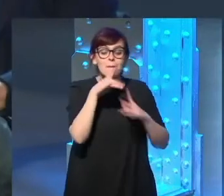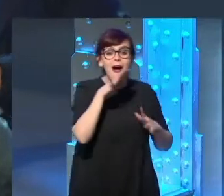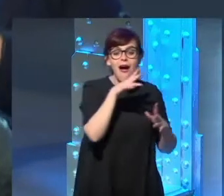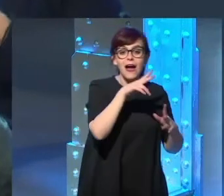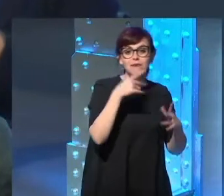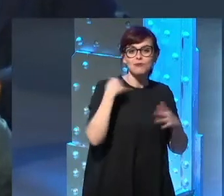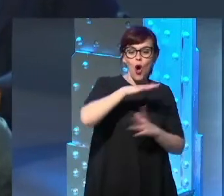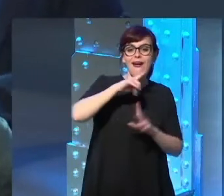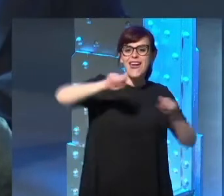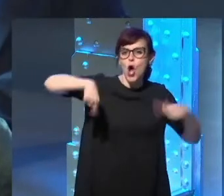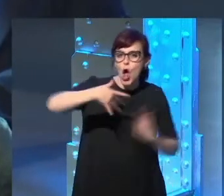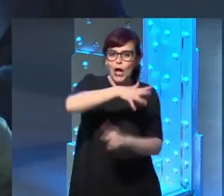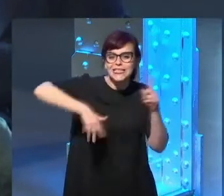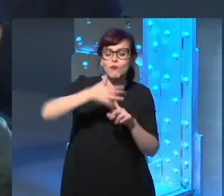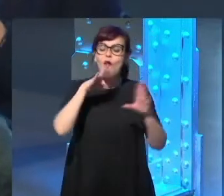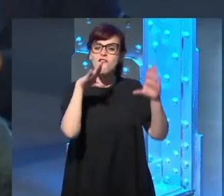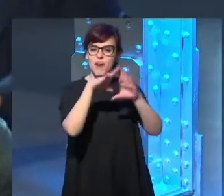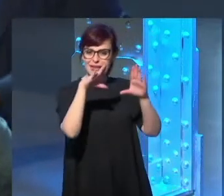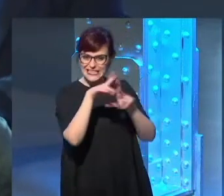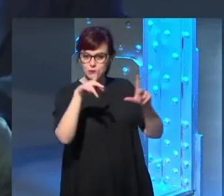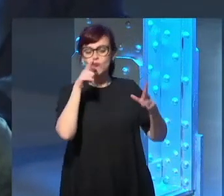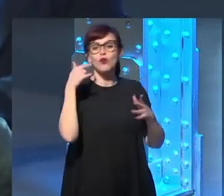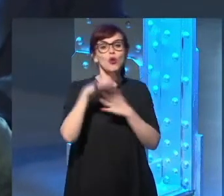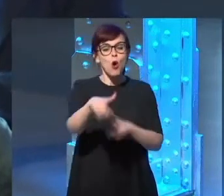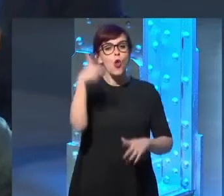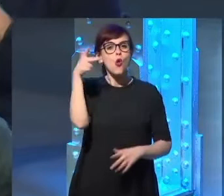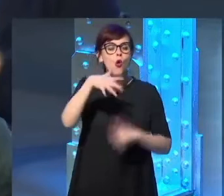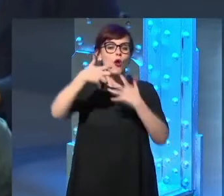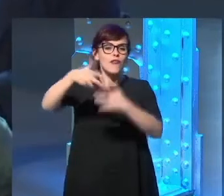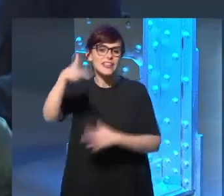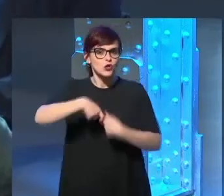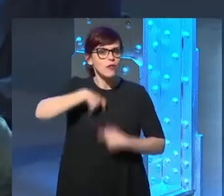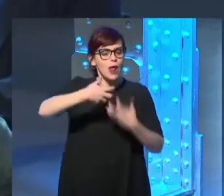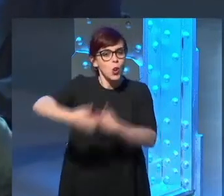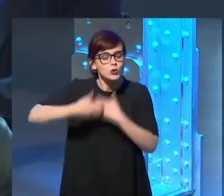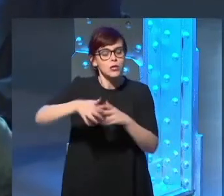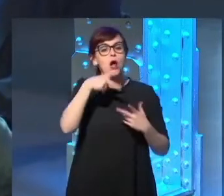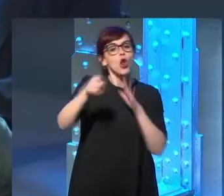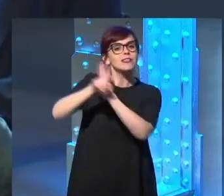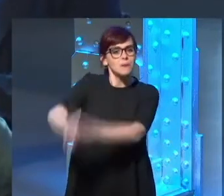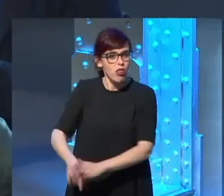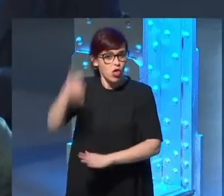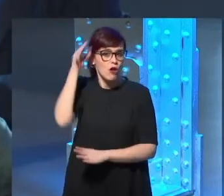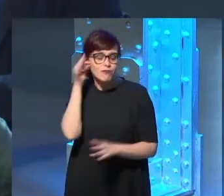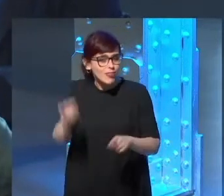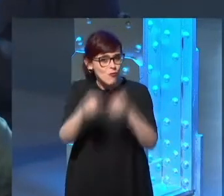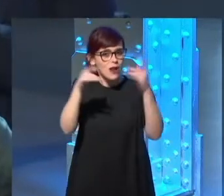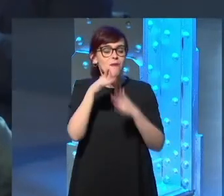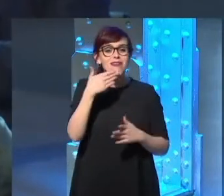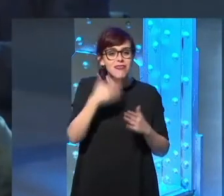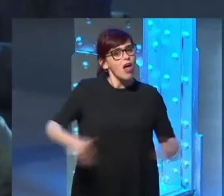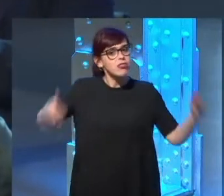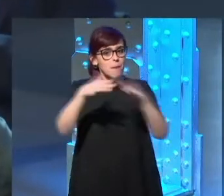El ecologismo, el feminismo, la lucha por los derechos civiles, la no discriminación por razones de sexo y por razones de